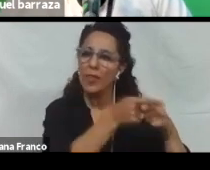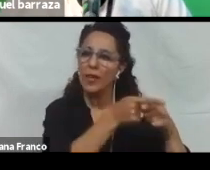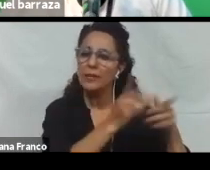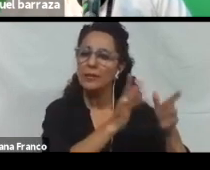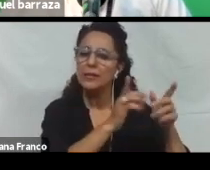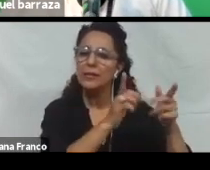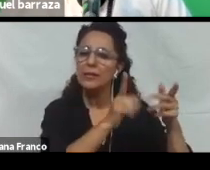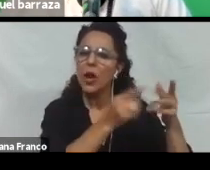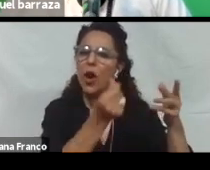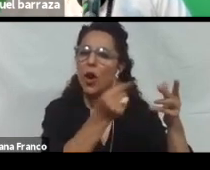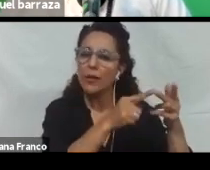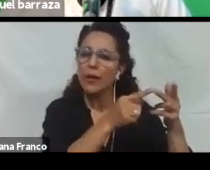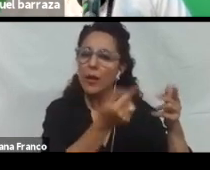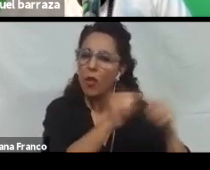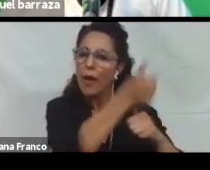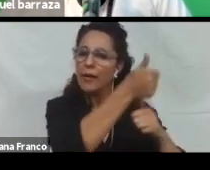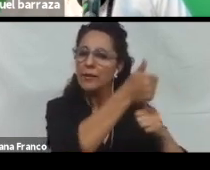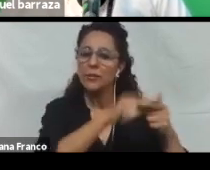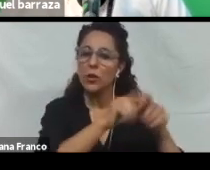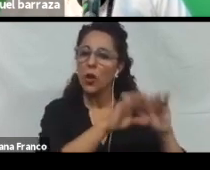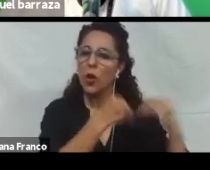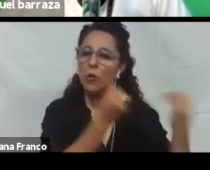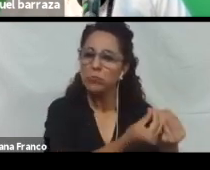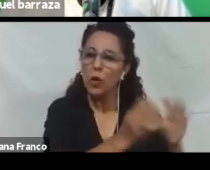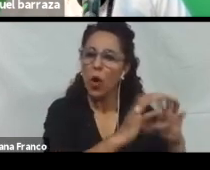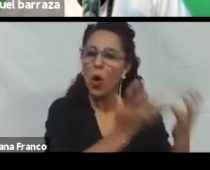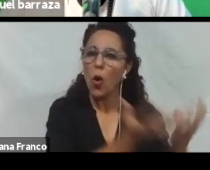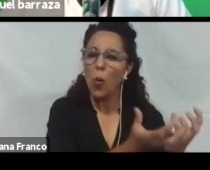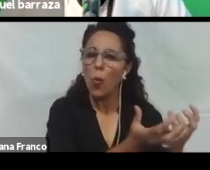Los principios es el conjunto de directrices.